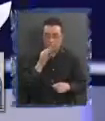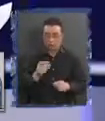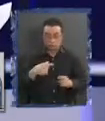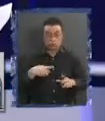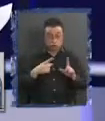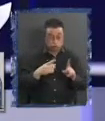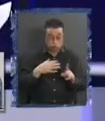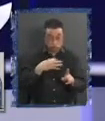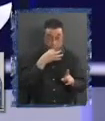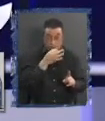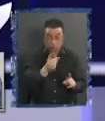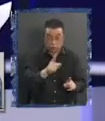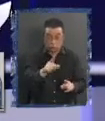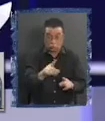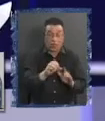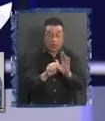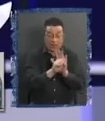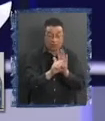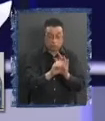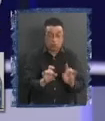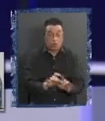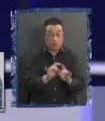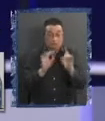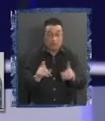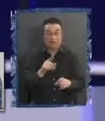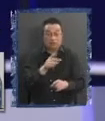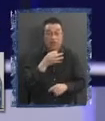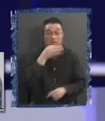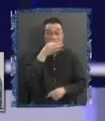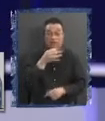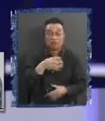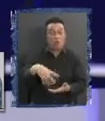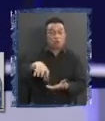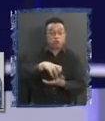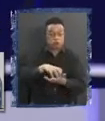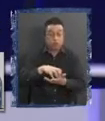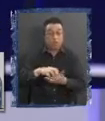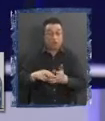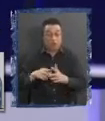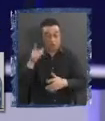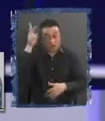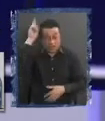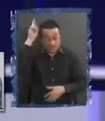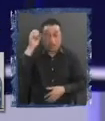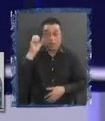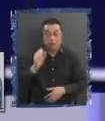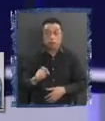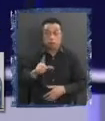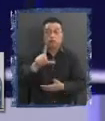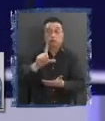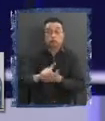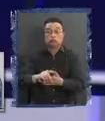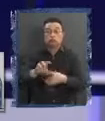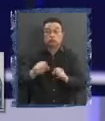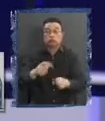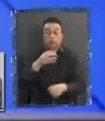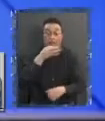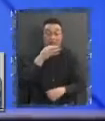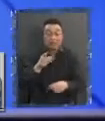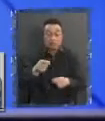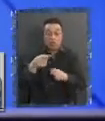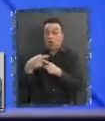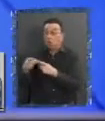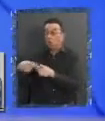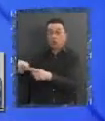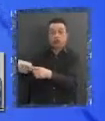artículo específico que habla de que los pueblos indígenas pueden crear sus pueblos establecimientos y eso no lo habla respecto del resto de la